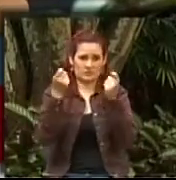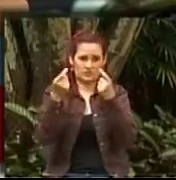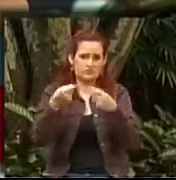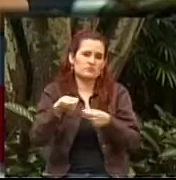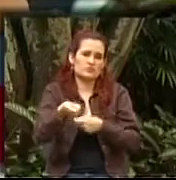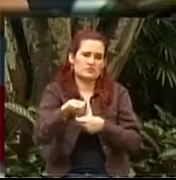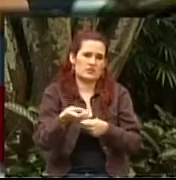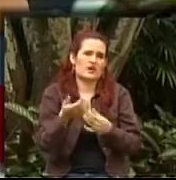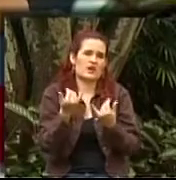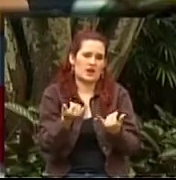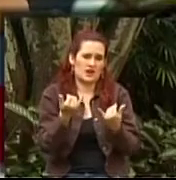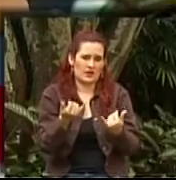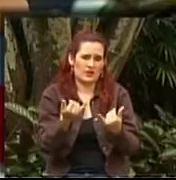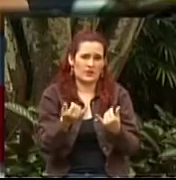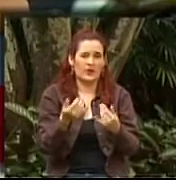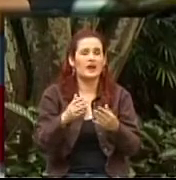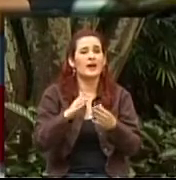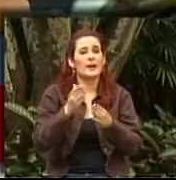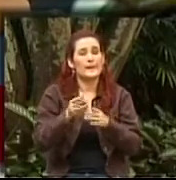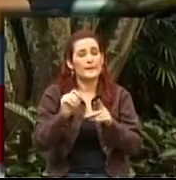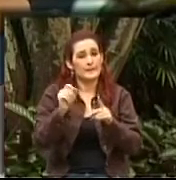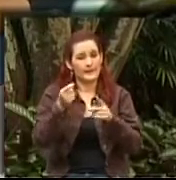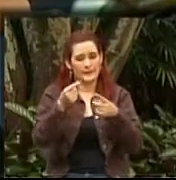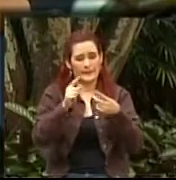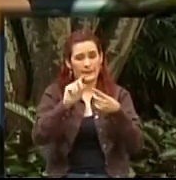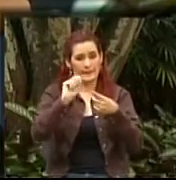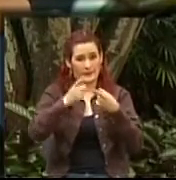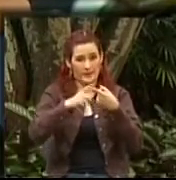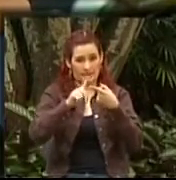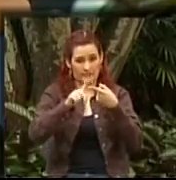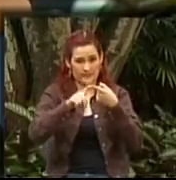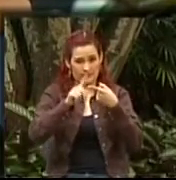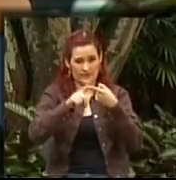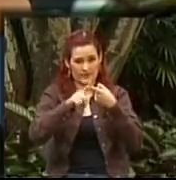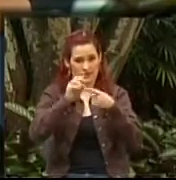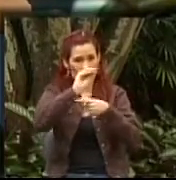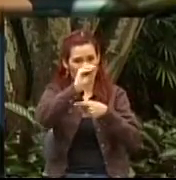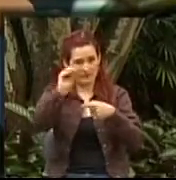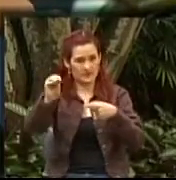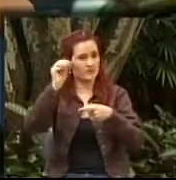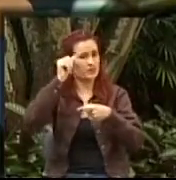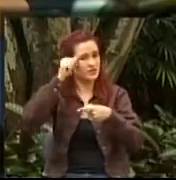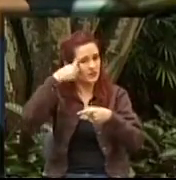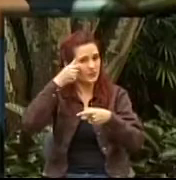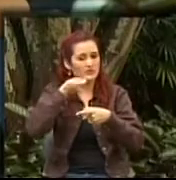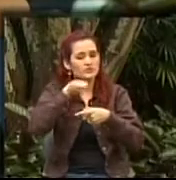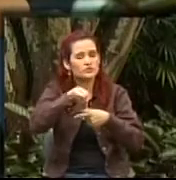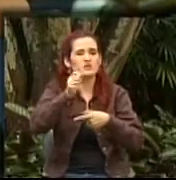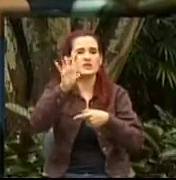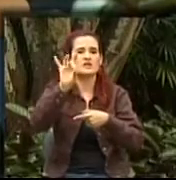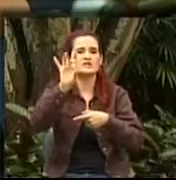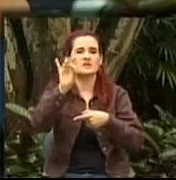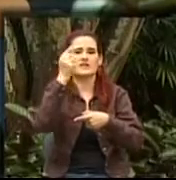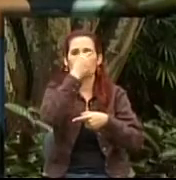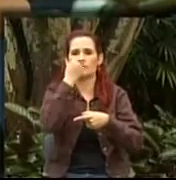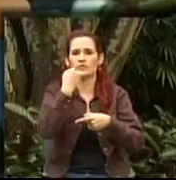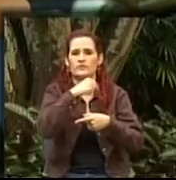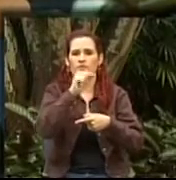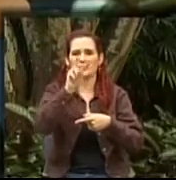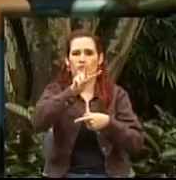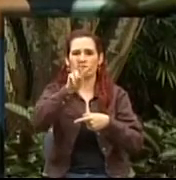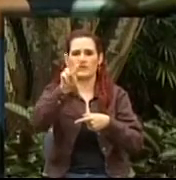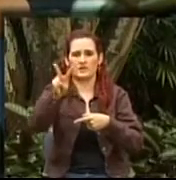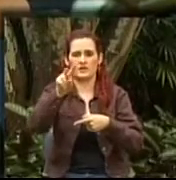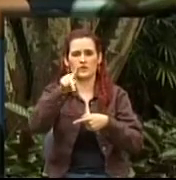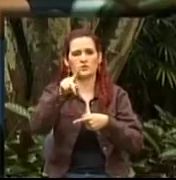en el desarrollo del tema, hay dos parroquiales. Uno, recuerden que el sábado, este sábado, 22 de septiembre es la